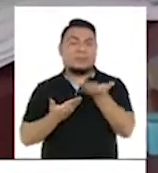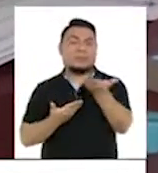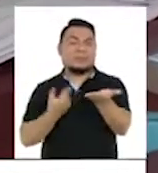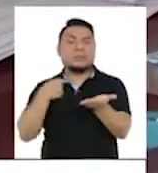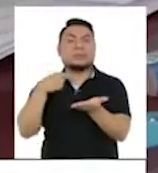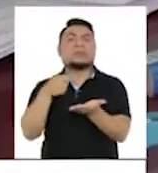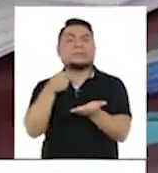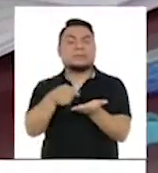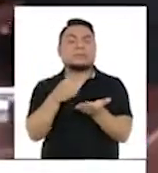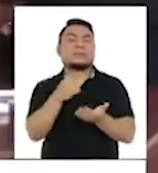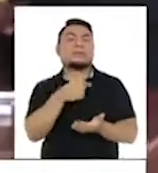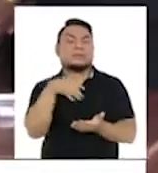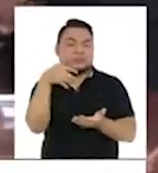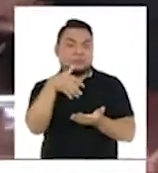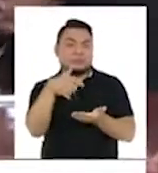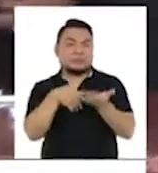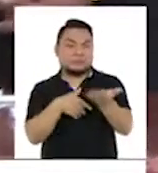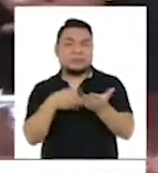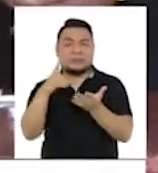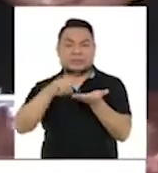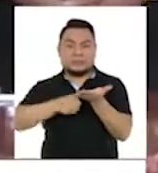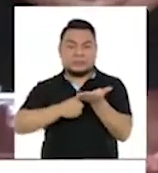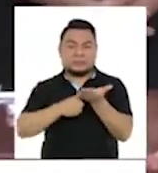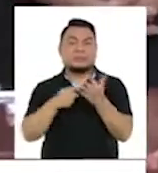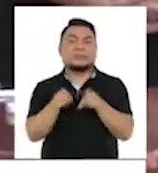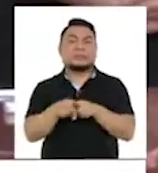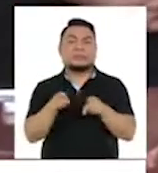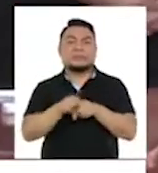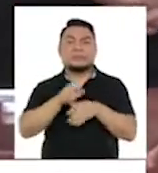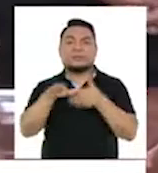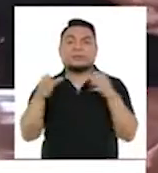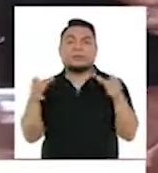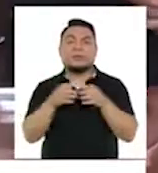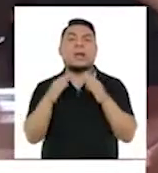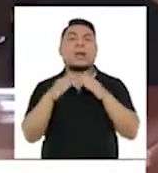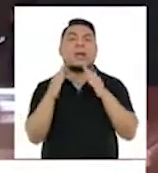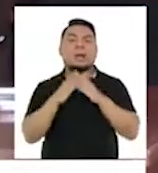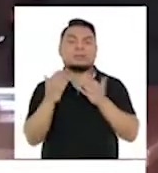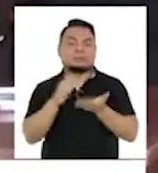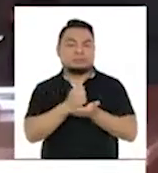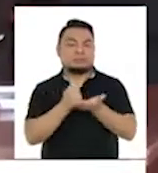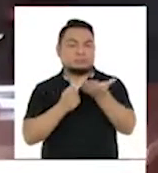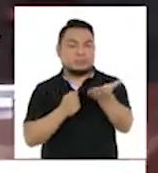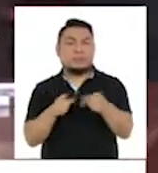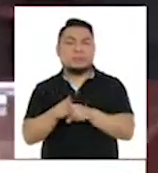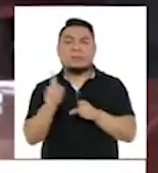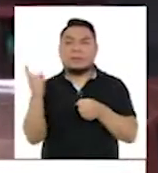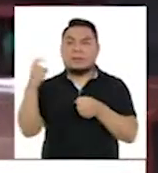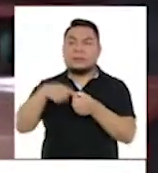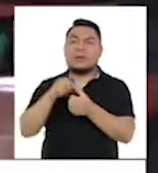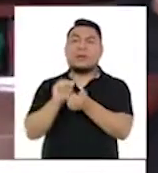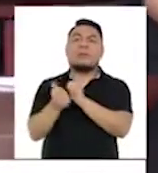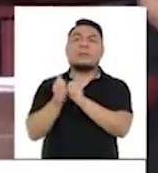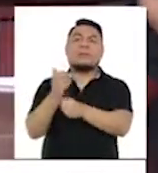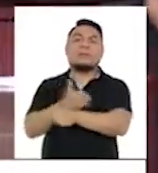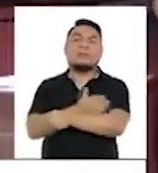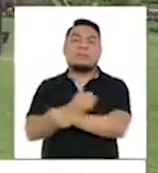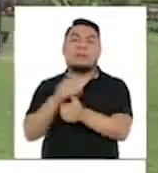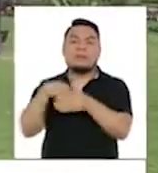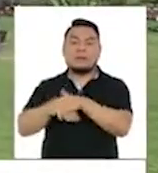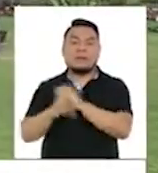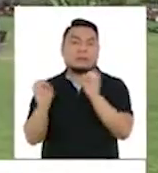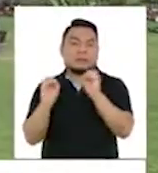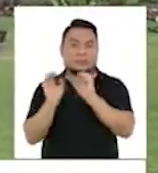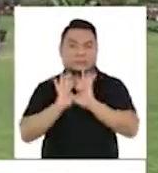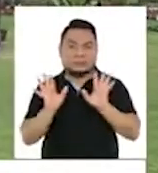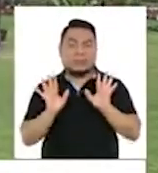logro académico, DNI, vigencia en el sistema de focalización de hogares y no haber participado en ningún proceso de admisión.